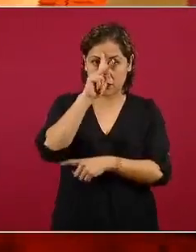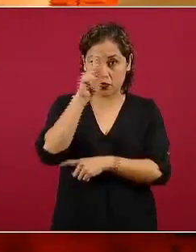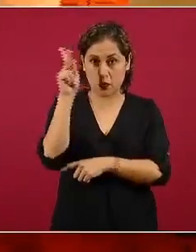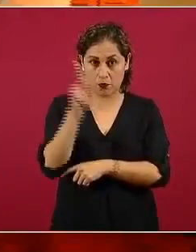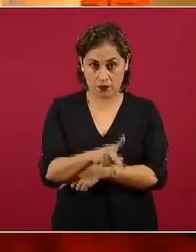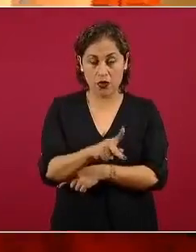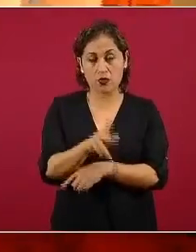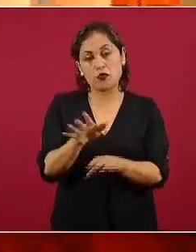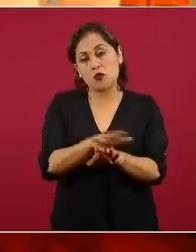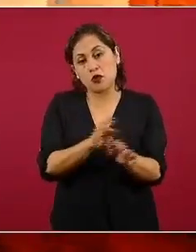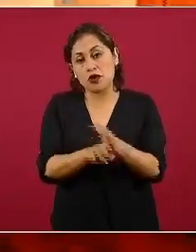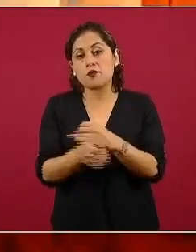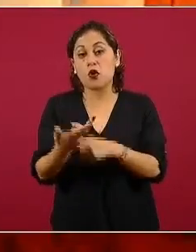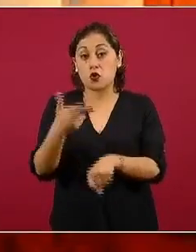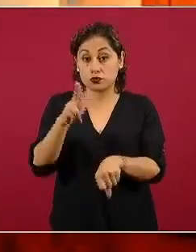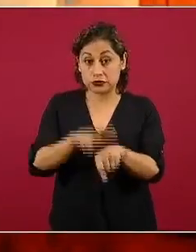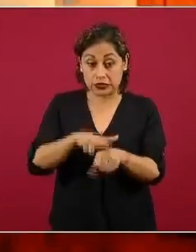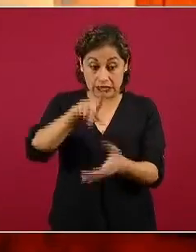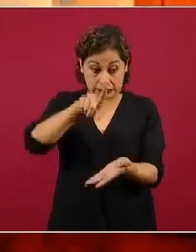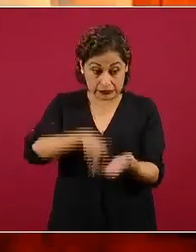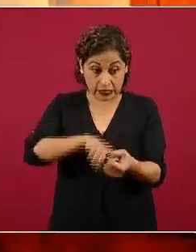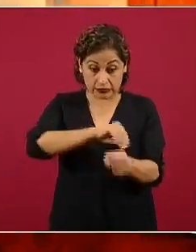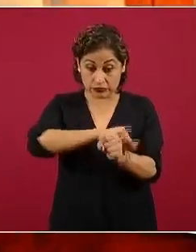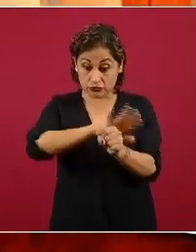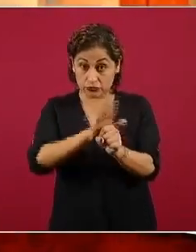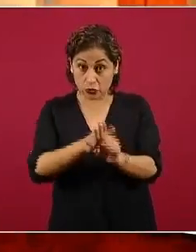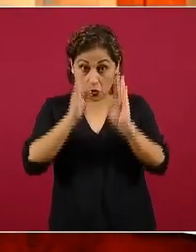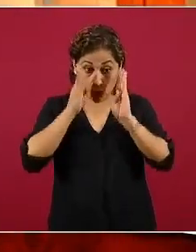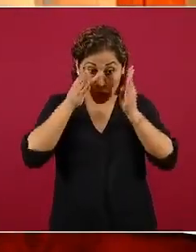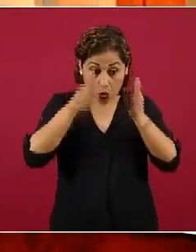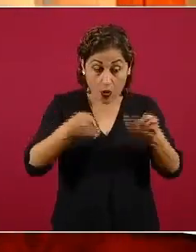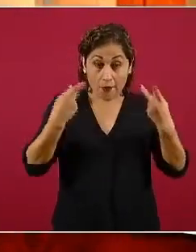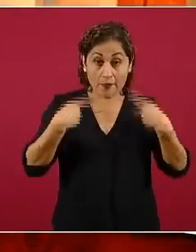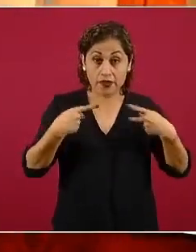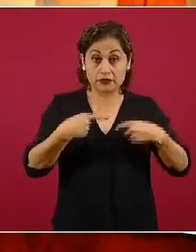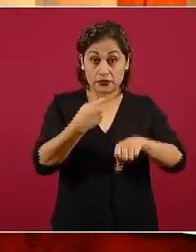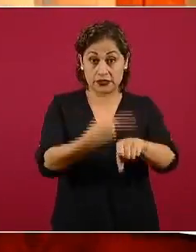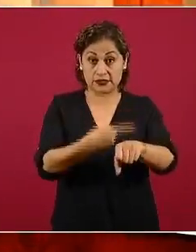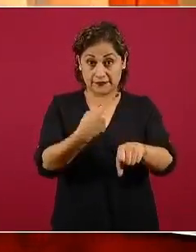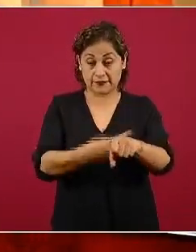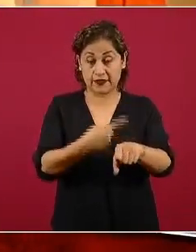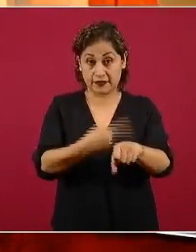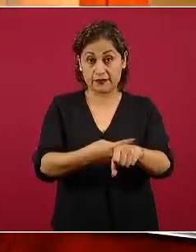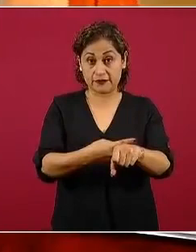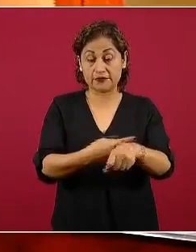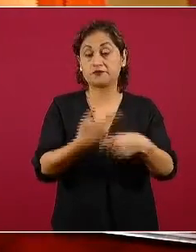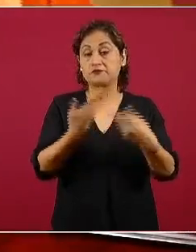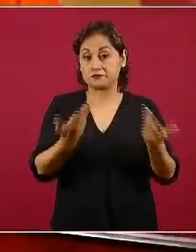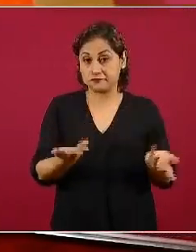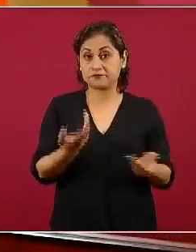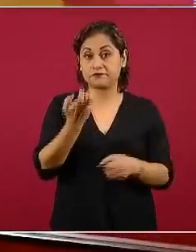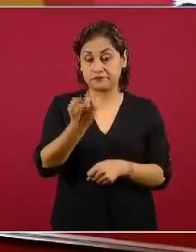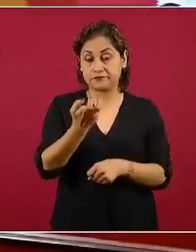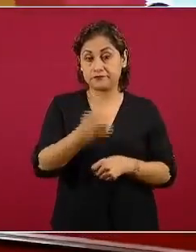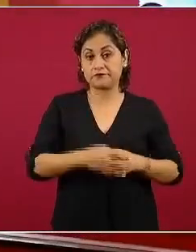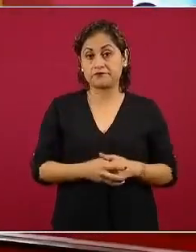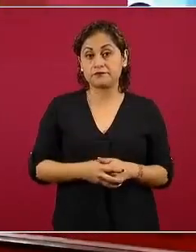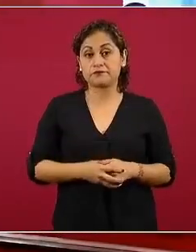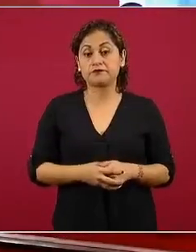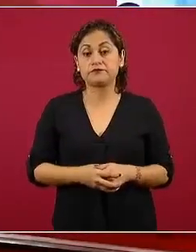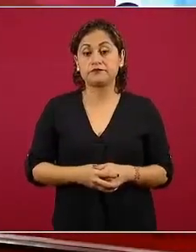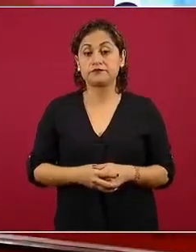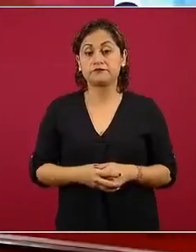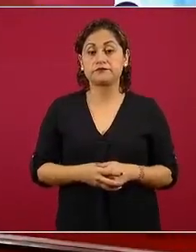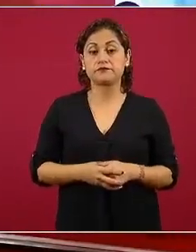hospitalarias, en atención directa o cercana en pacientes que tienen COVID, aunque esta estrategia de